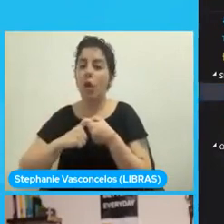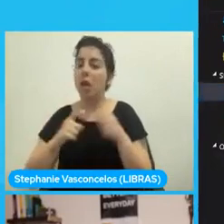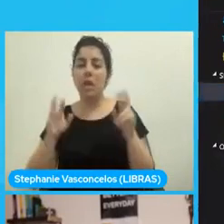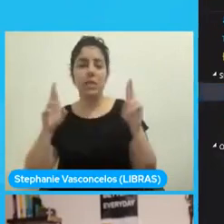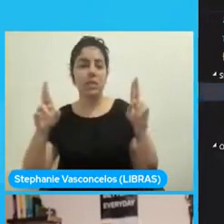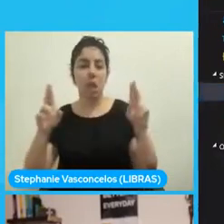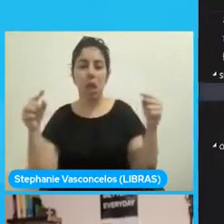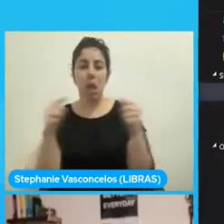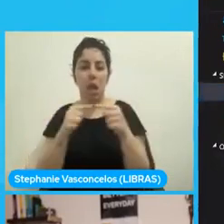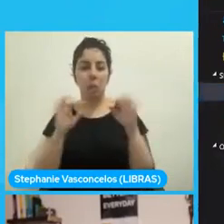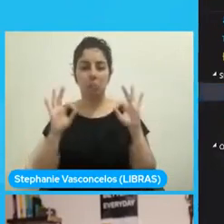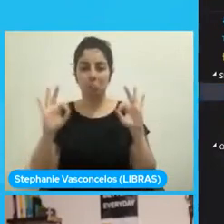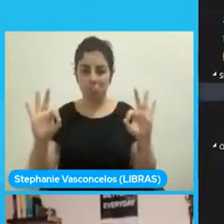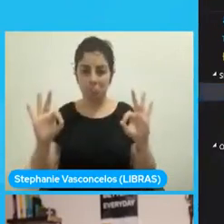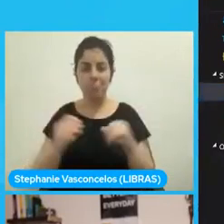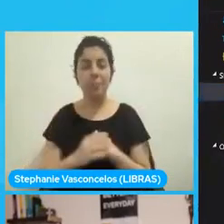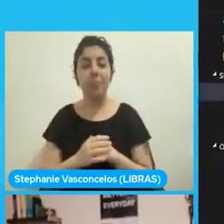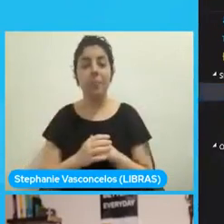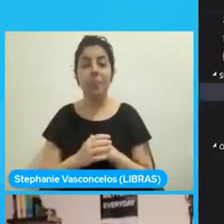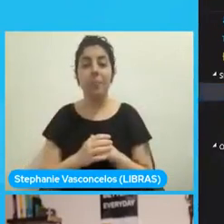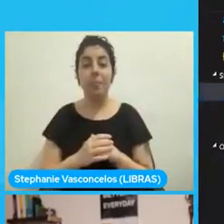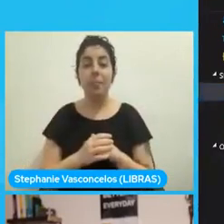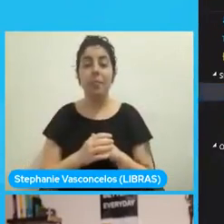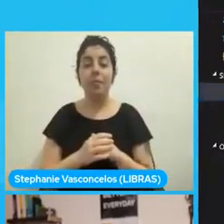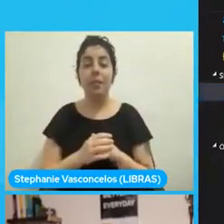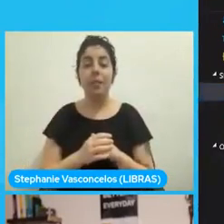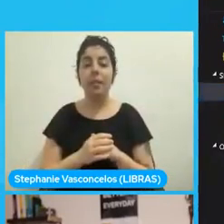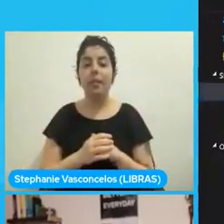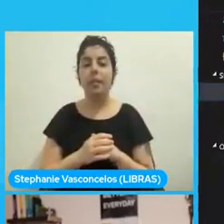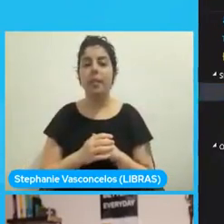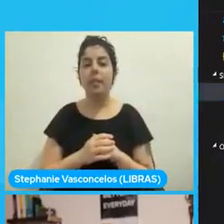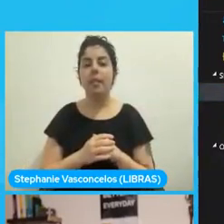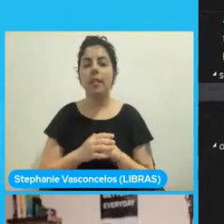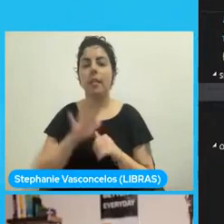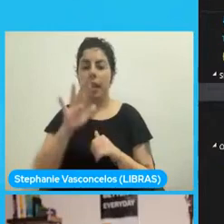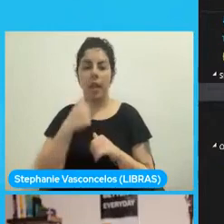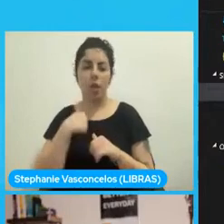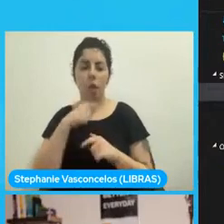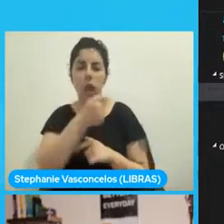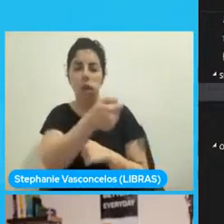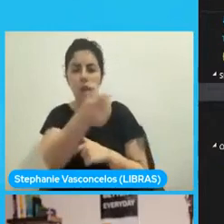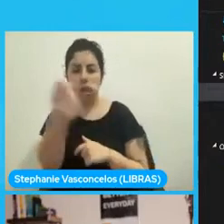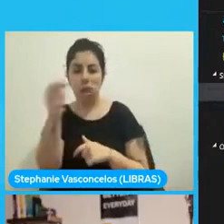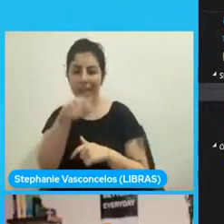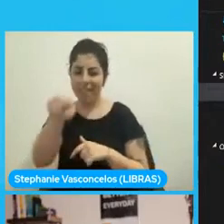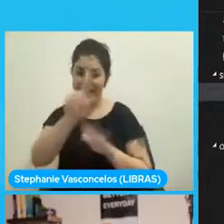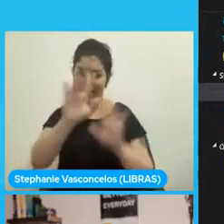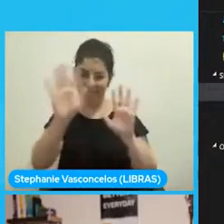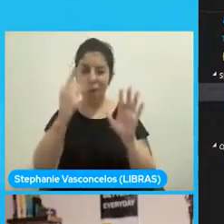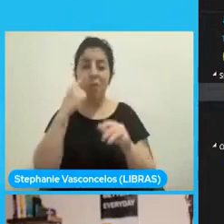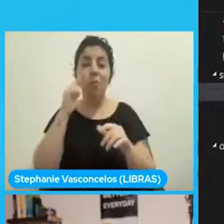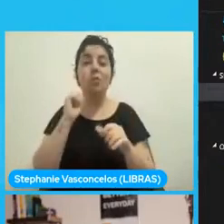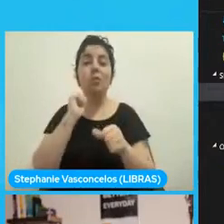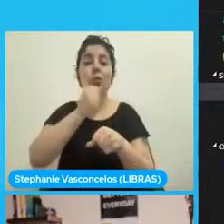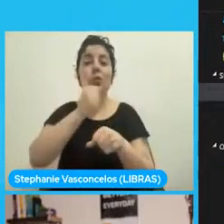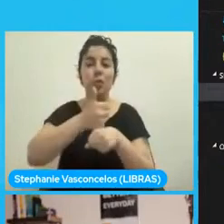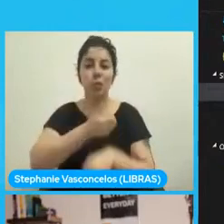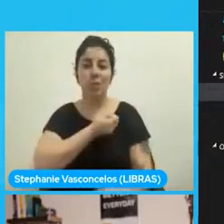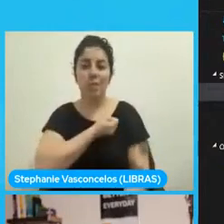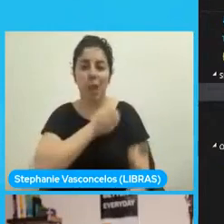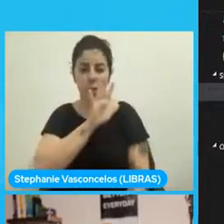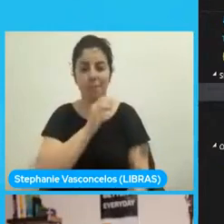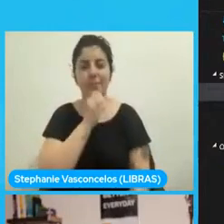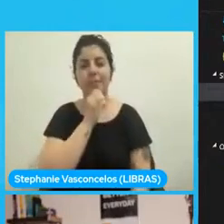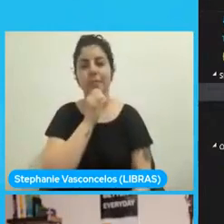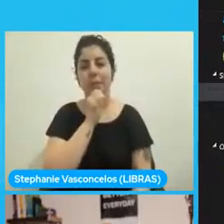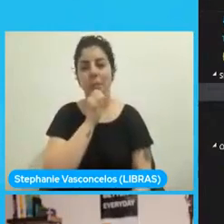Para que vean que no les estoy tratando de engañar. Voy a cambiar un poco los valores y en vez de 21 voy a utilizar algo diferente.